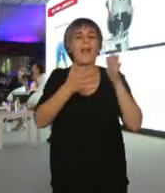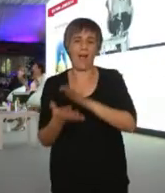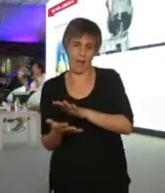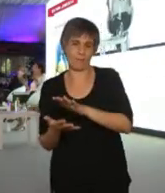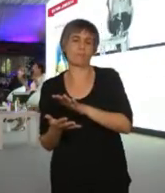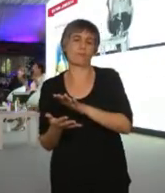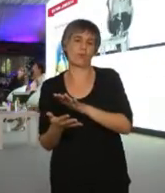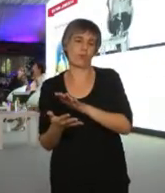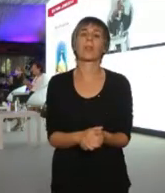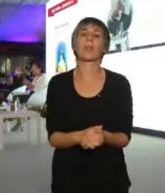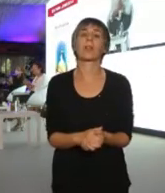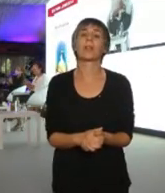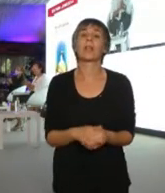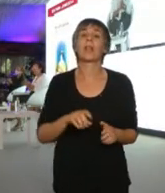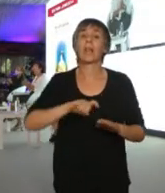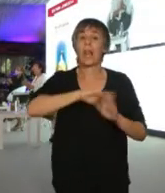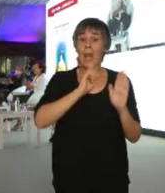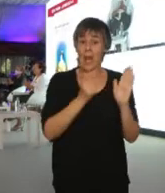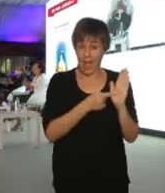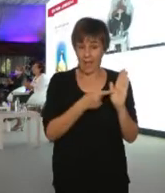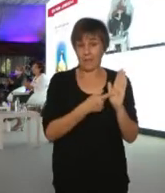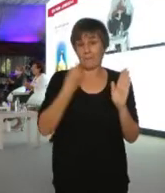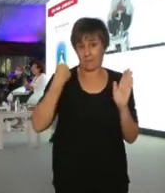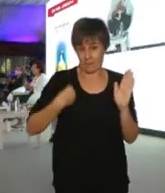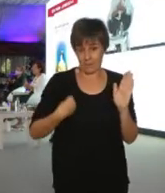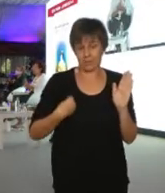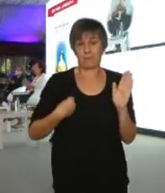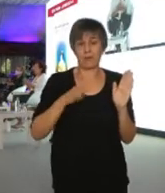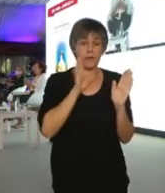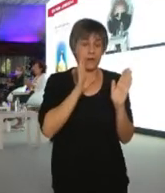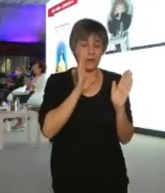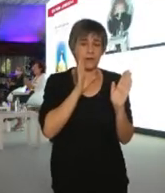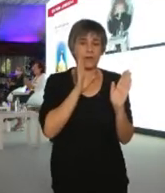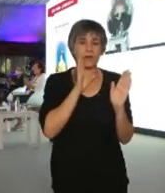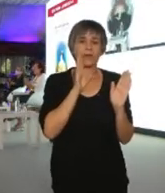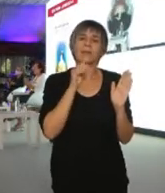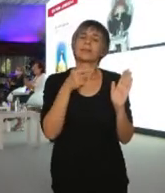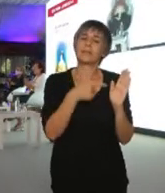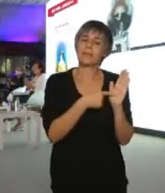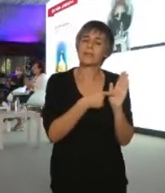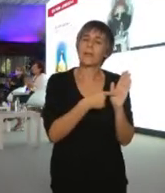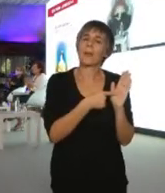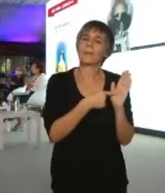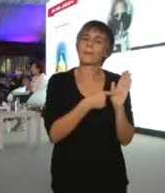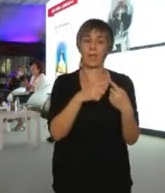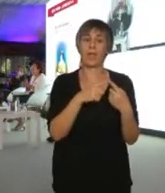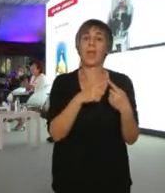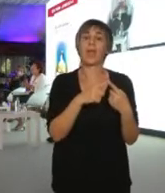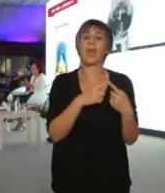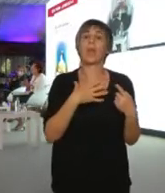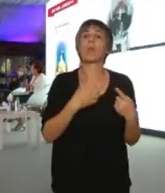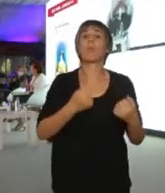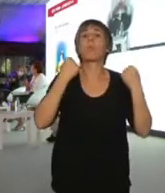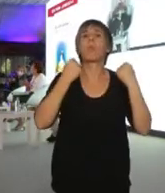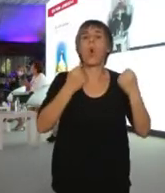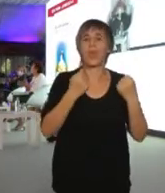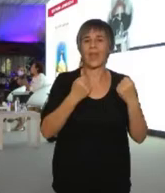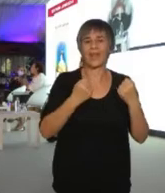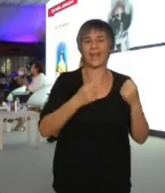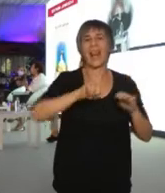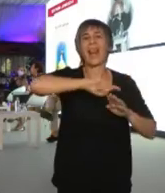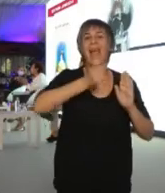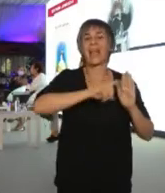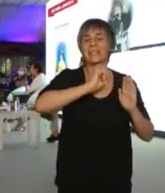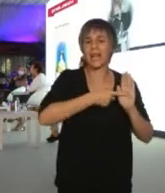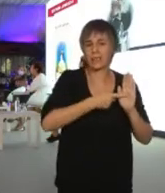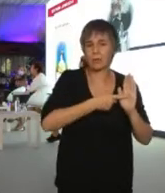democracia de la justicia. Una es que el poder legislativo legisle con